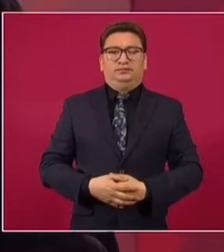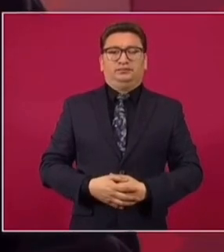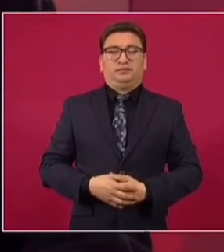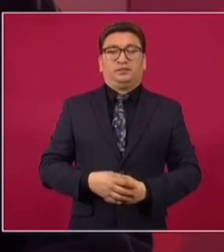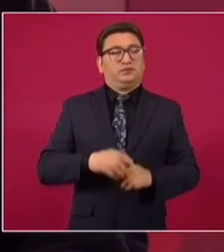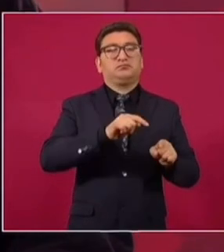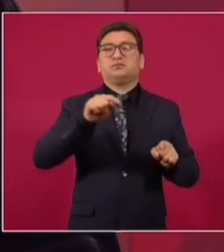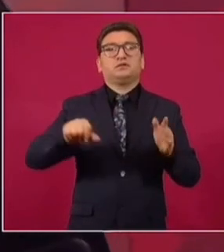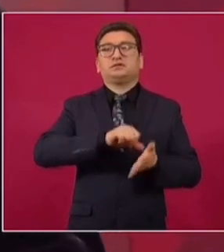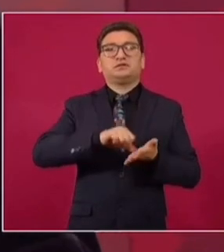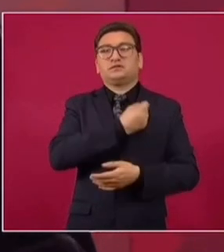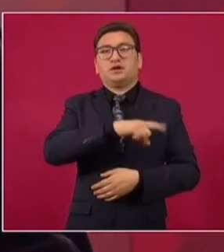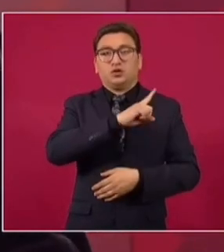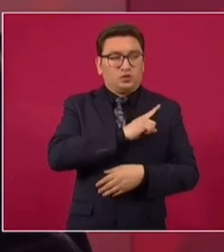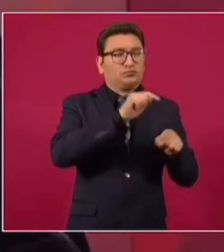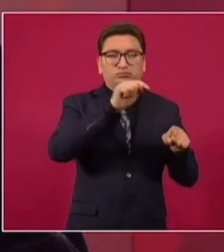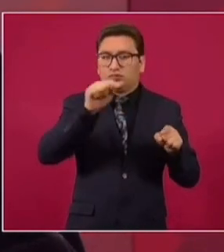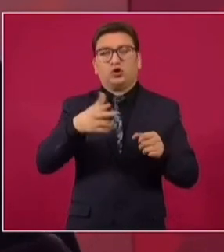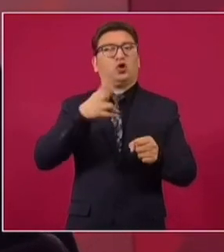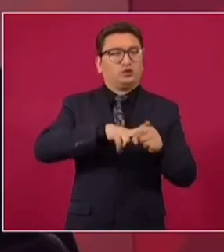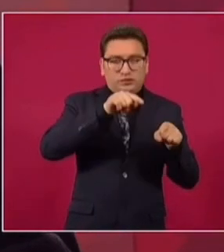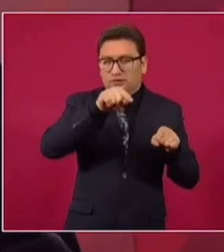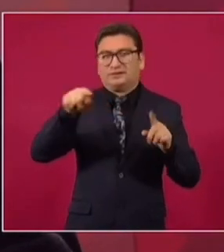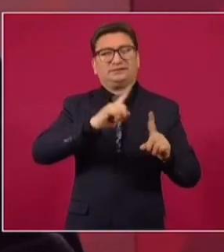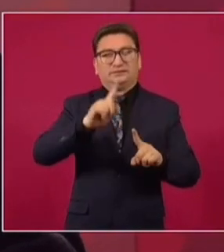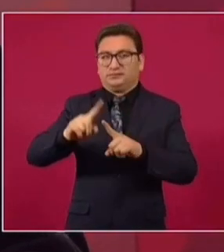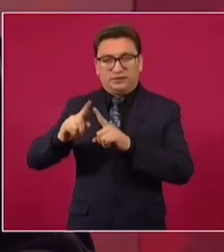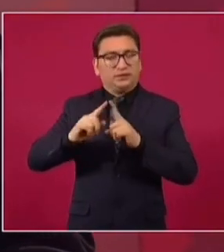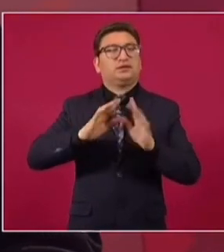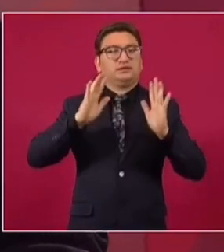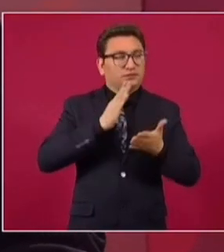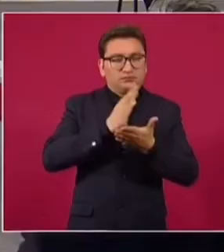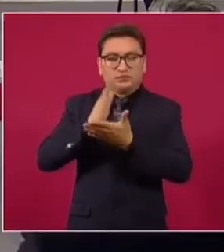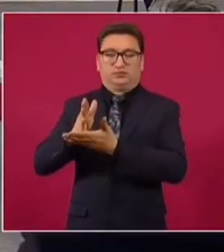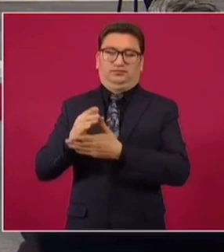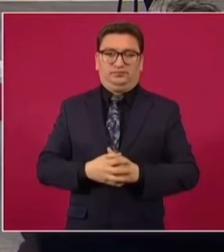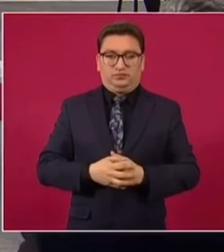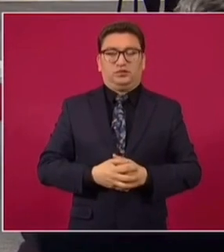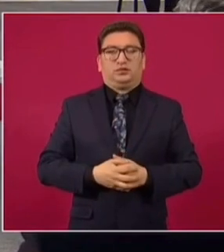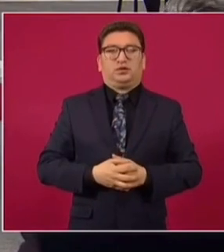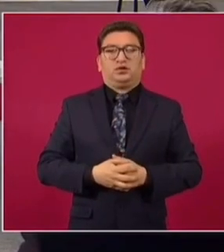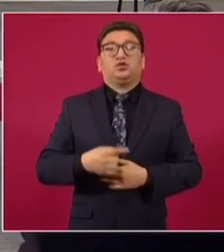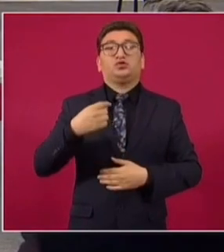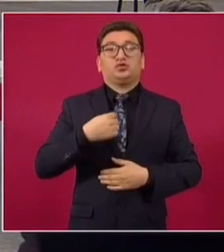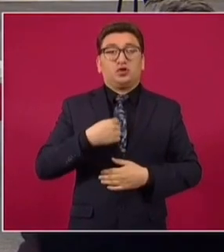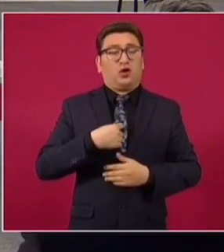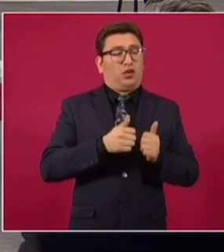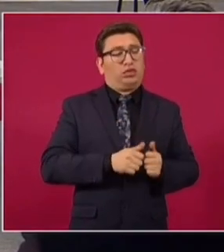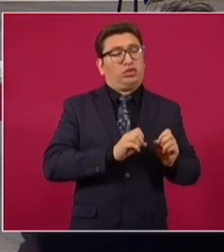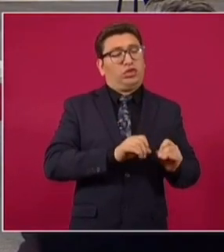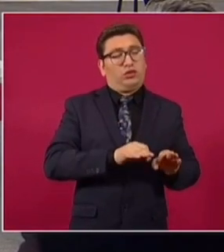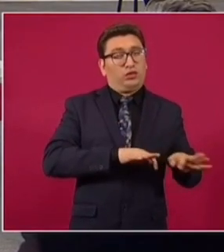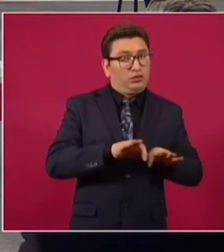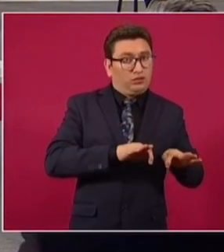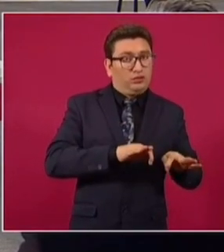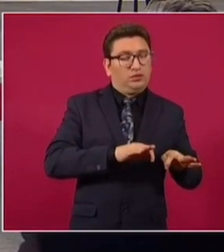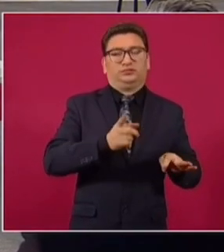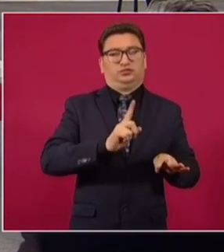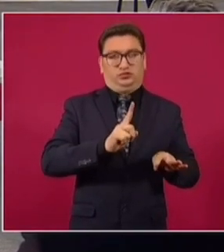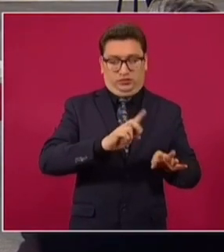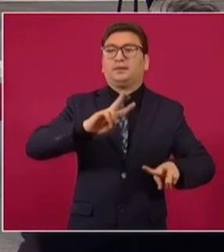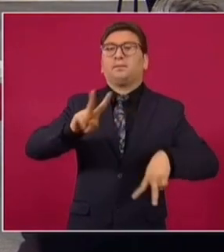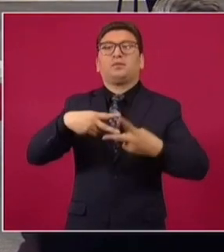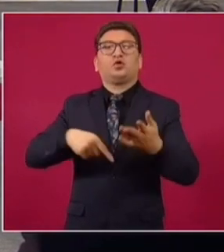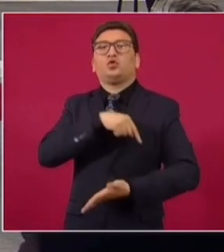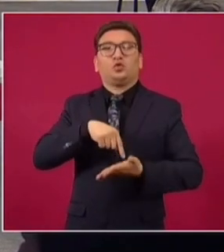de salud por centro de salud, unidad médica por unidad médica, hospital por hospital. O no trabajo de oficina, de escritorio, sino de